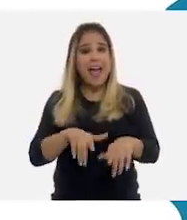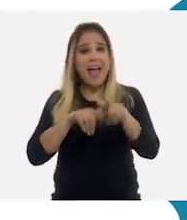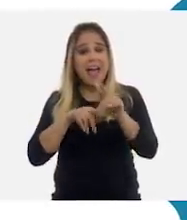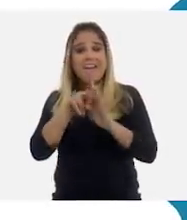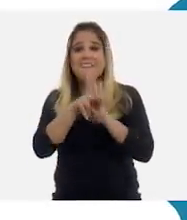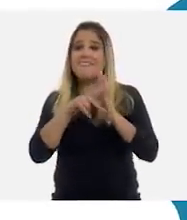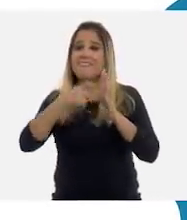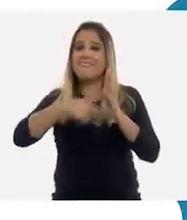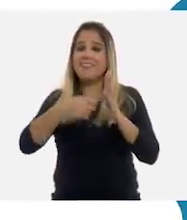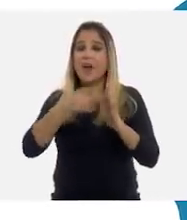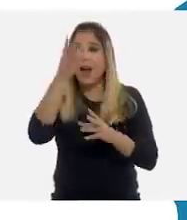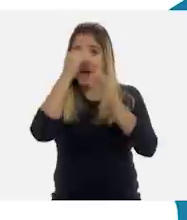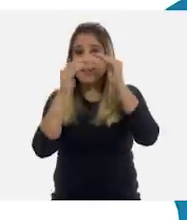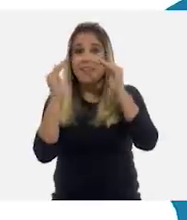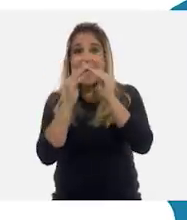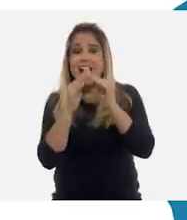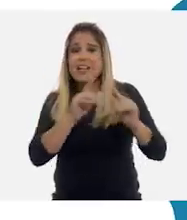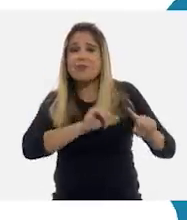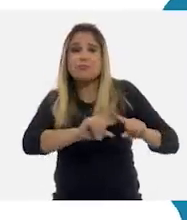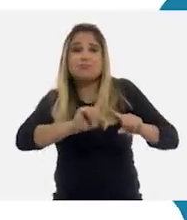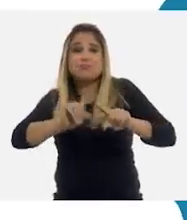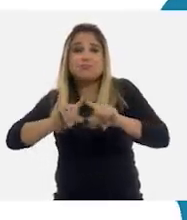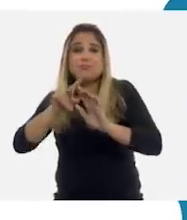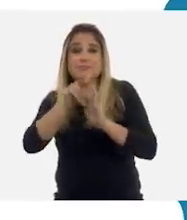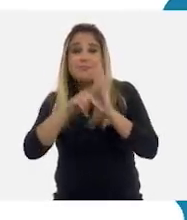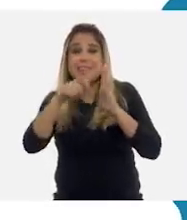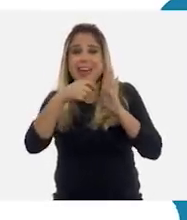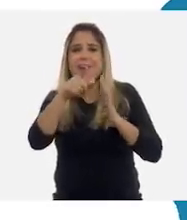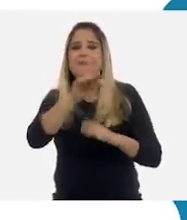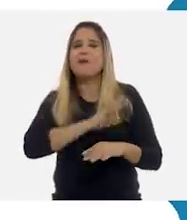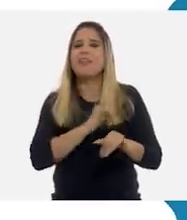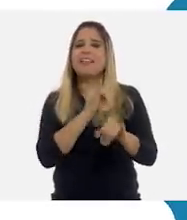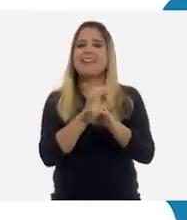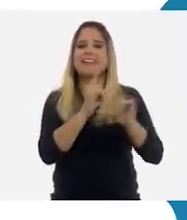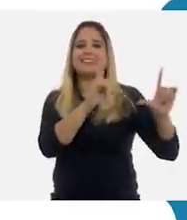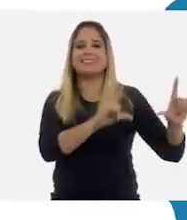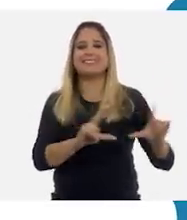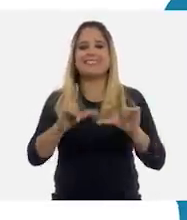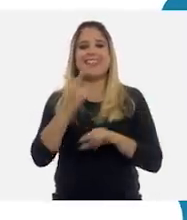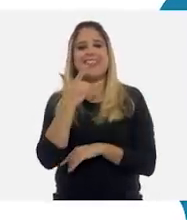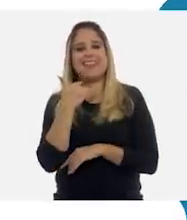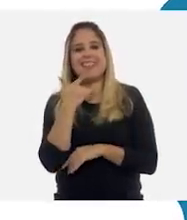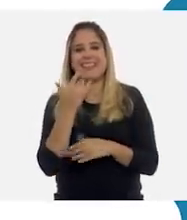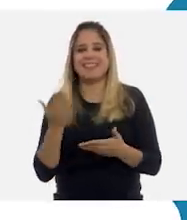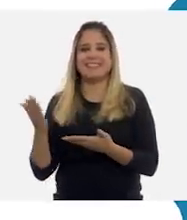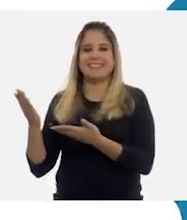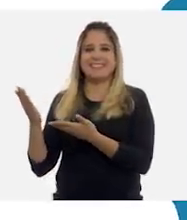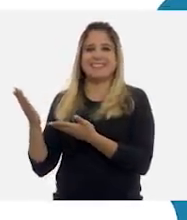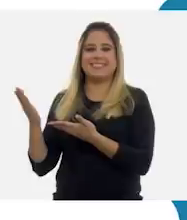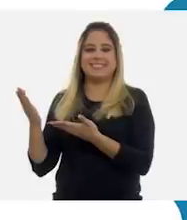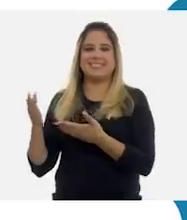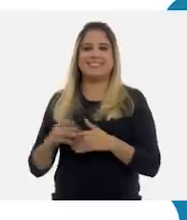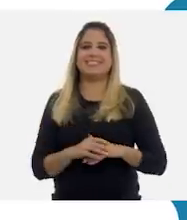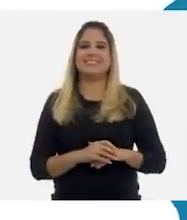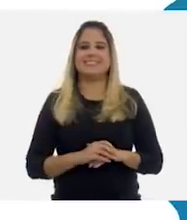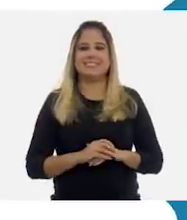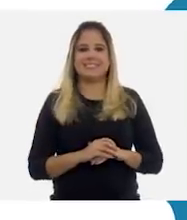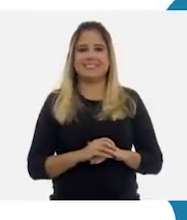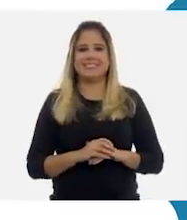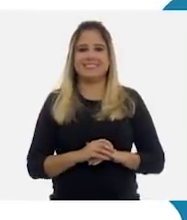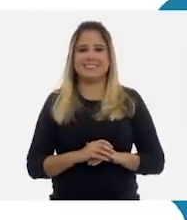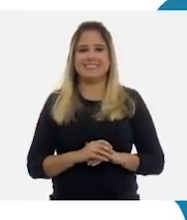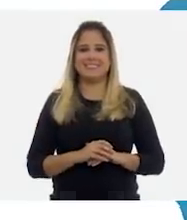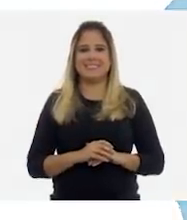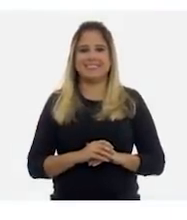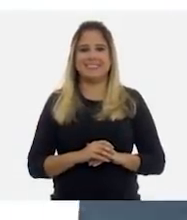programas de Aprende en Casa, los puedes encontrar en la siguiente liga. Aprende en Casa.cep.gov.mx